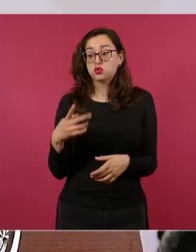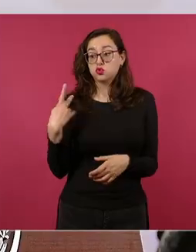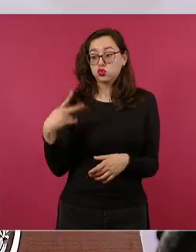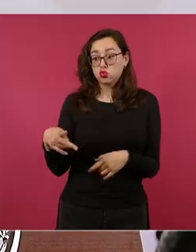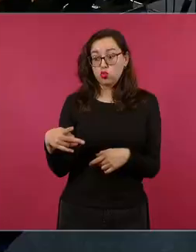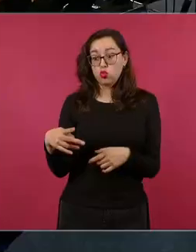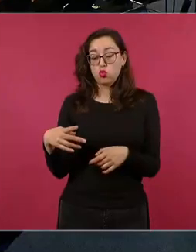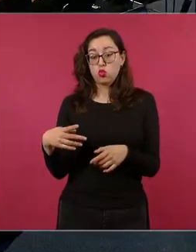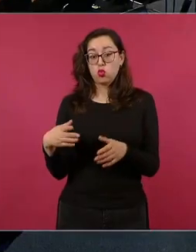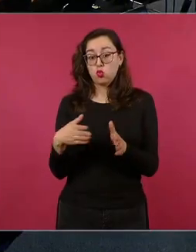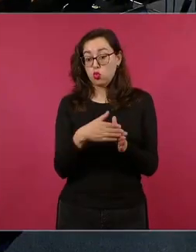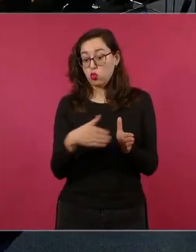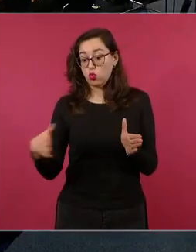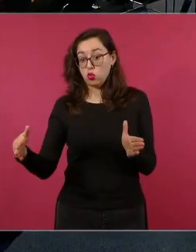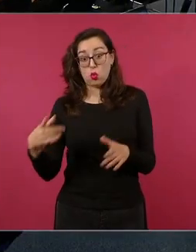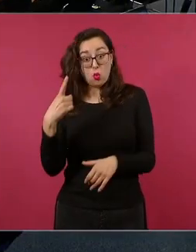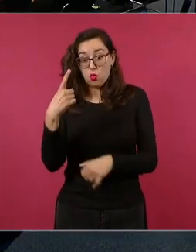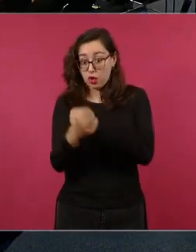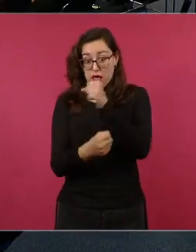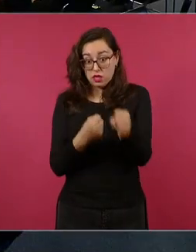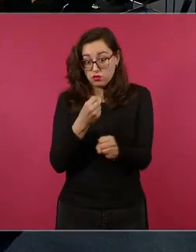porque es un año